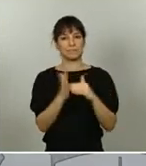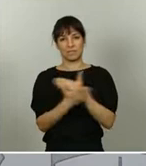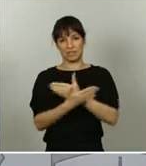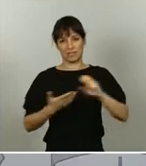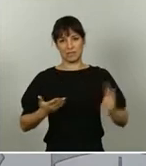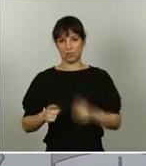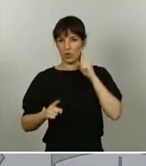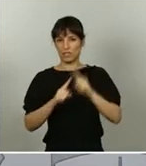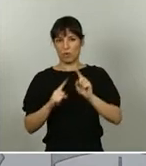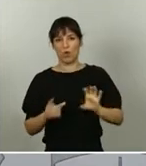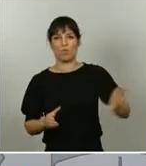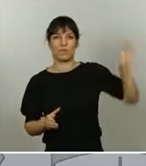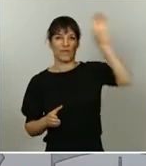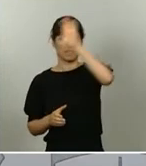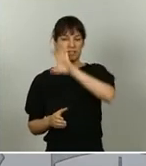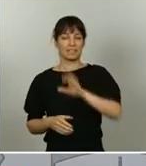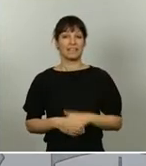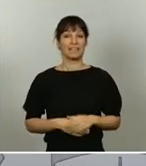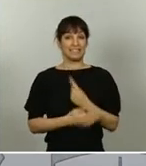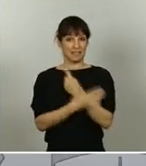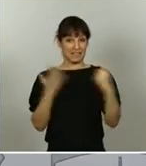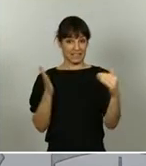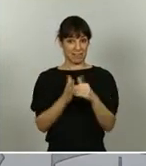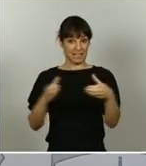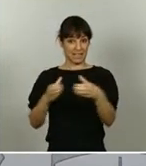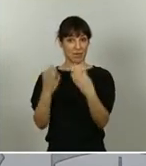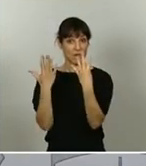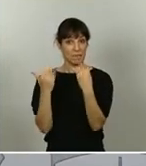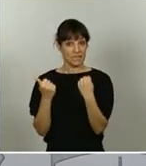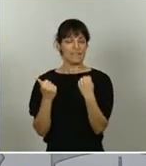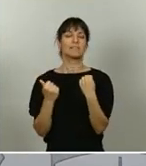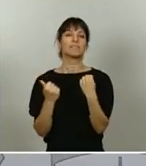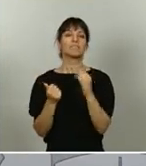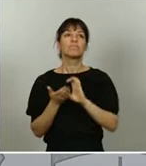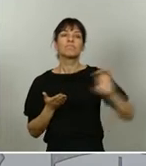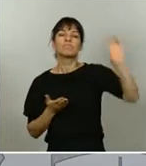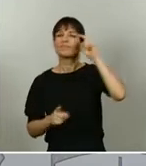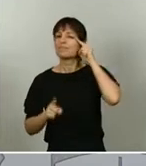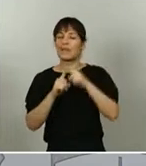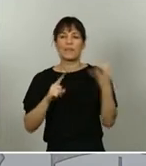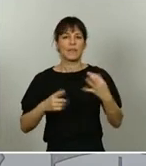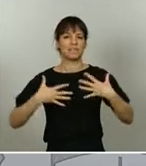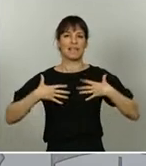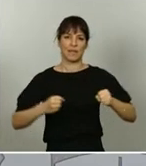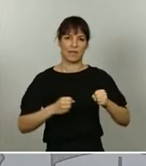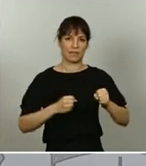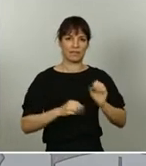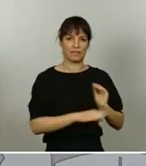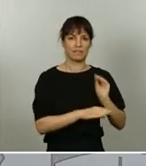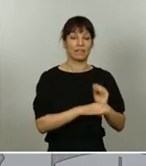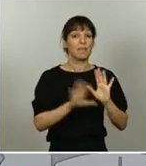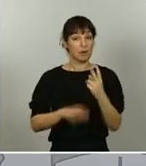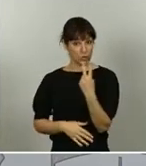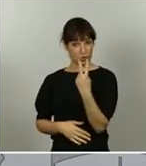recursos, como saben, 9.000 millones de euros deberán ser destinados a la sanidad, pero 2.000 millones de euros, esto era lo importante que quería